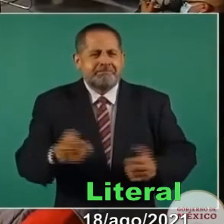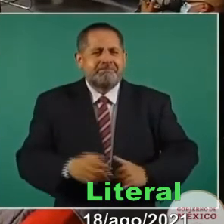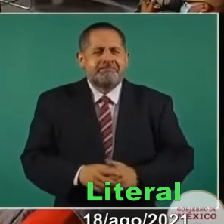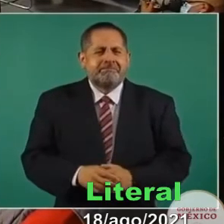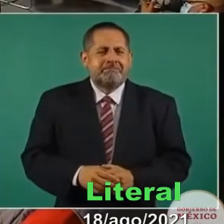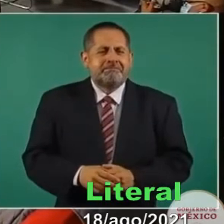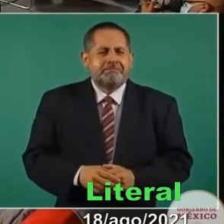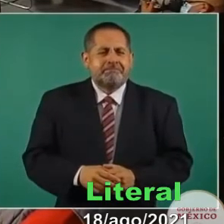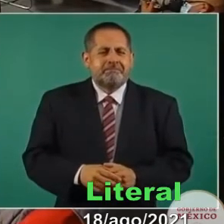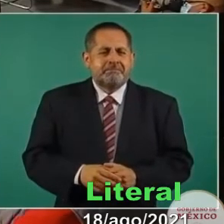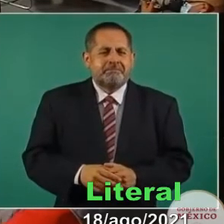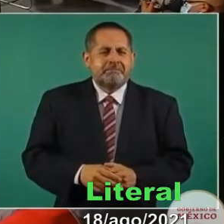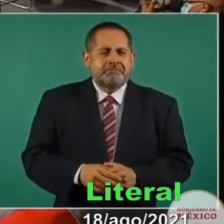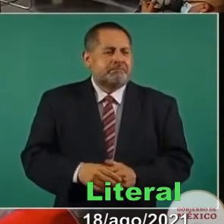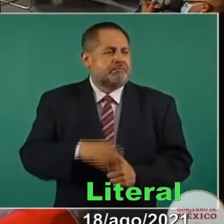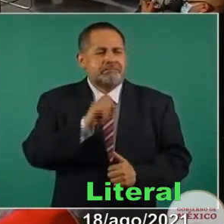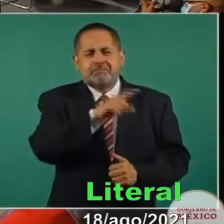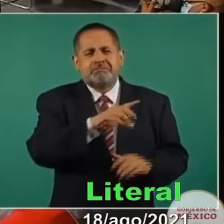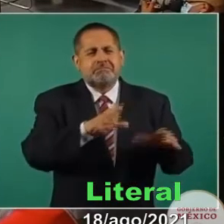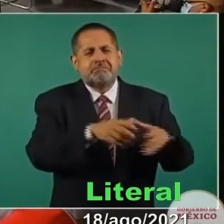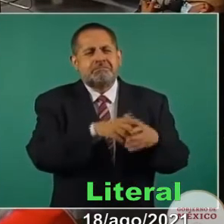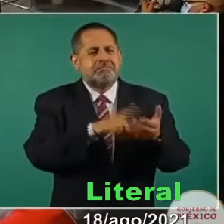Que era lo mismo.